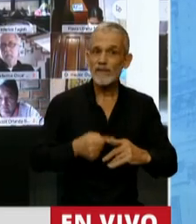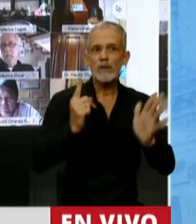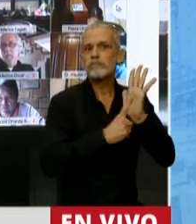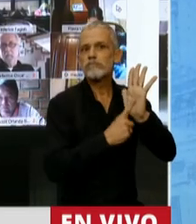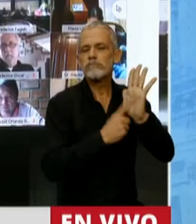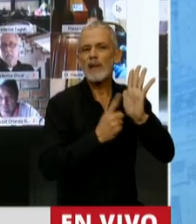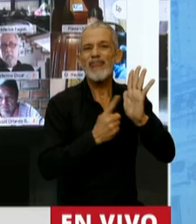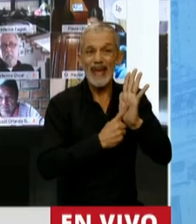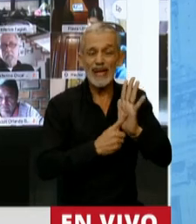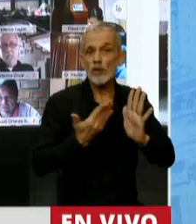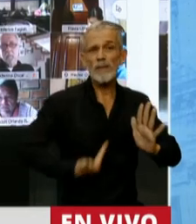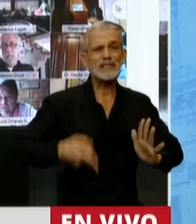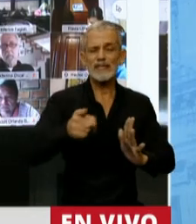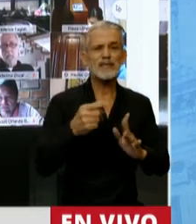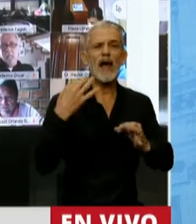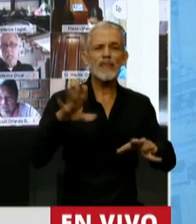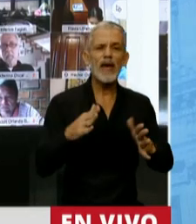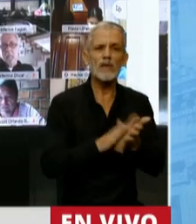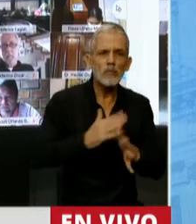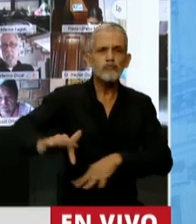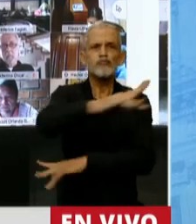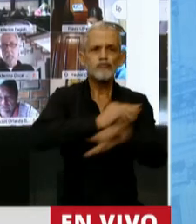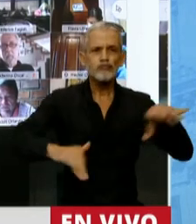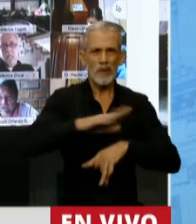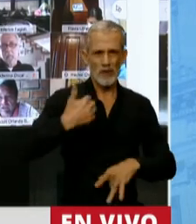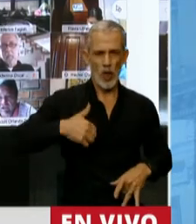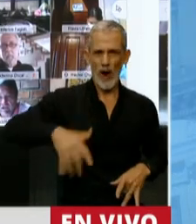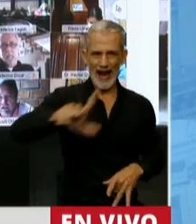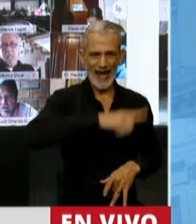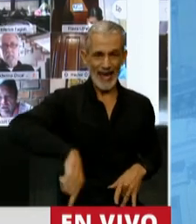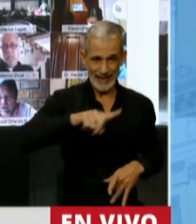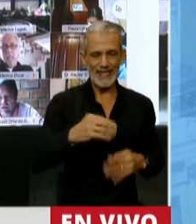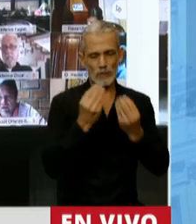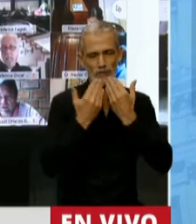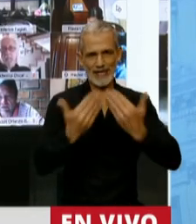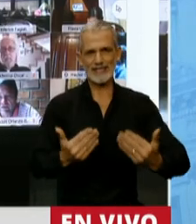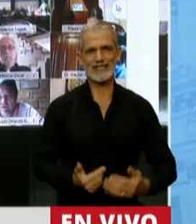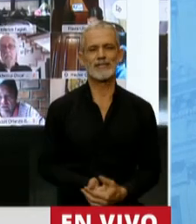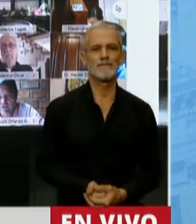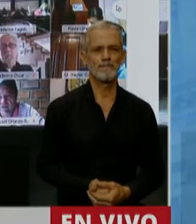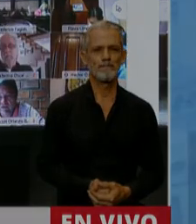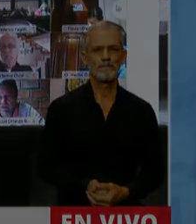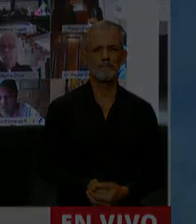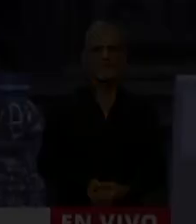presidencial y que garantice la libre circulación por todo el territorio nacional. Muchas gracias, Presidente. Gracias, Diputado.